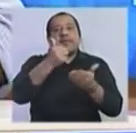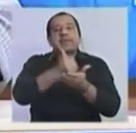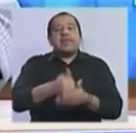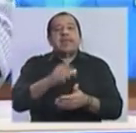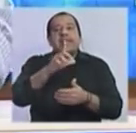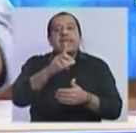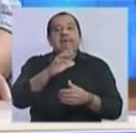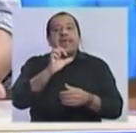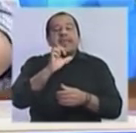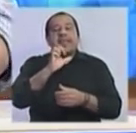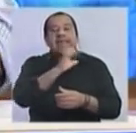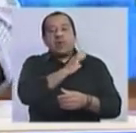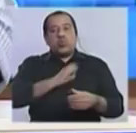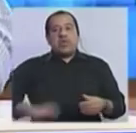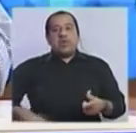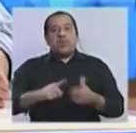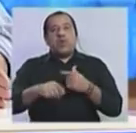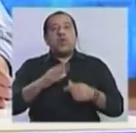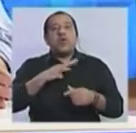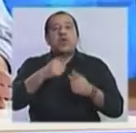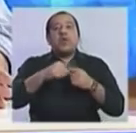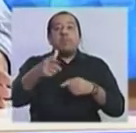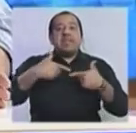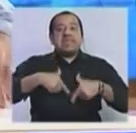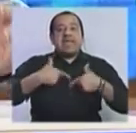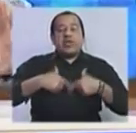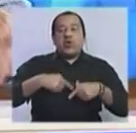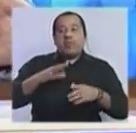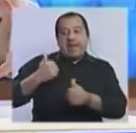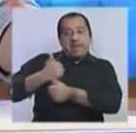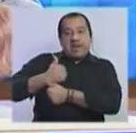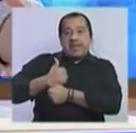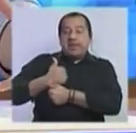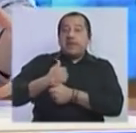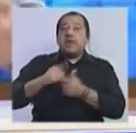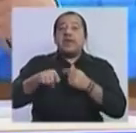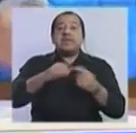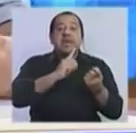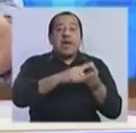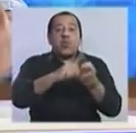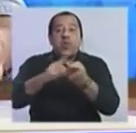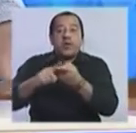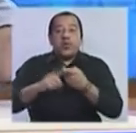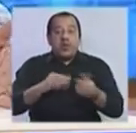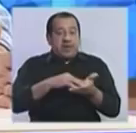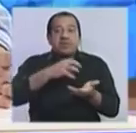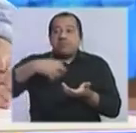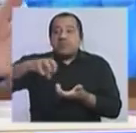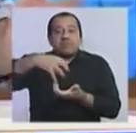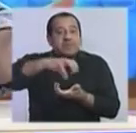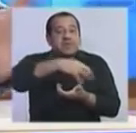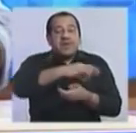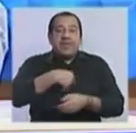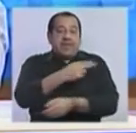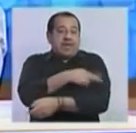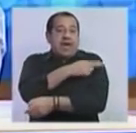y seguramente va a haber ministerios para Manini, ¿verdad? O sea, ahí ese acuerdo de coalición es reparto de cargos en el gabinete